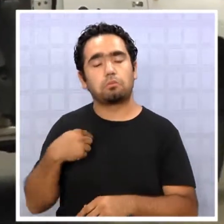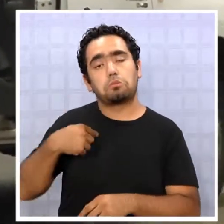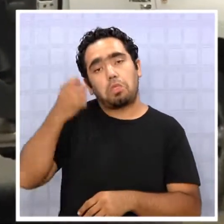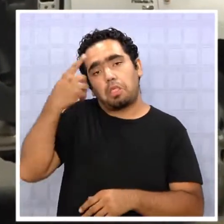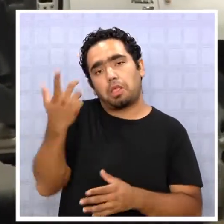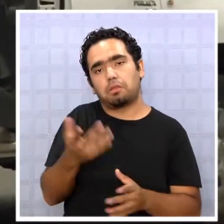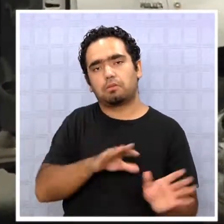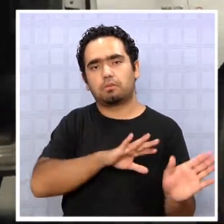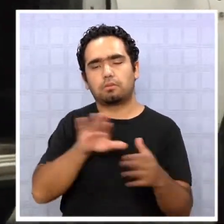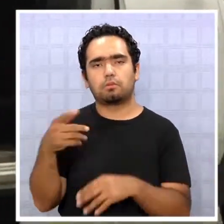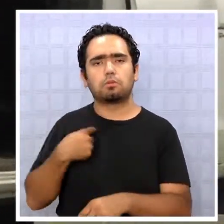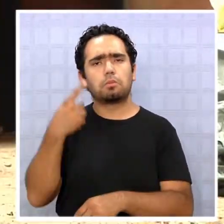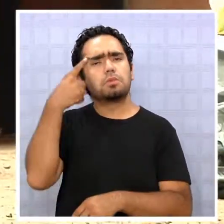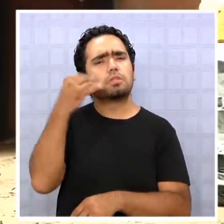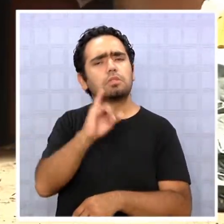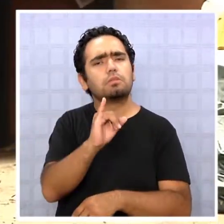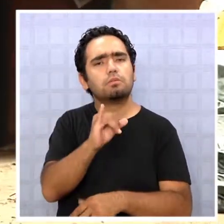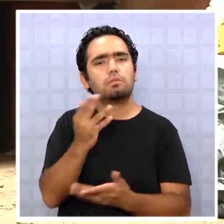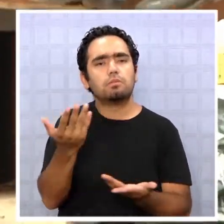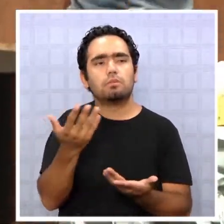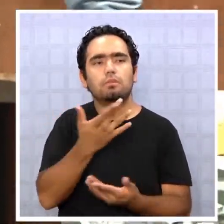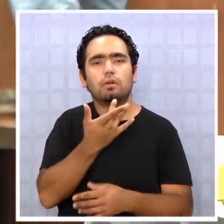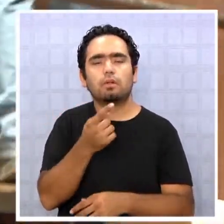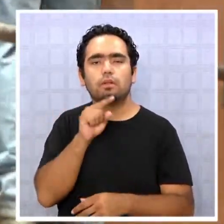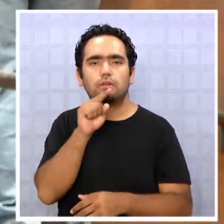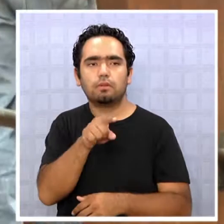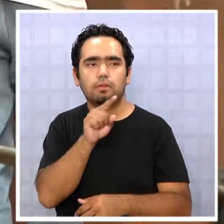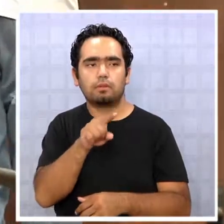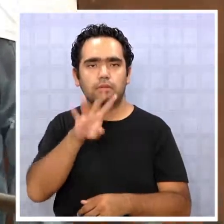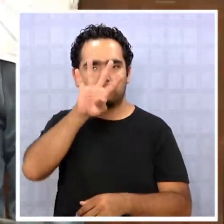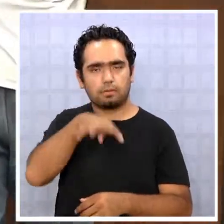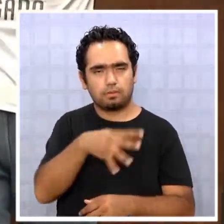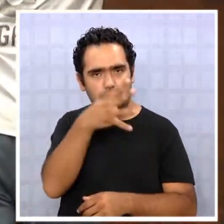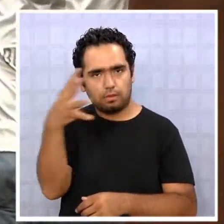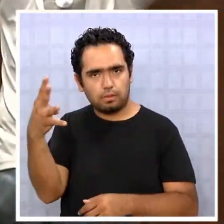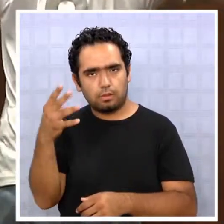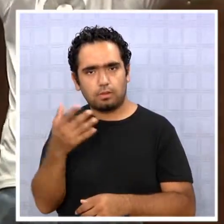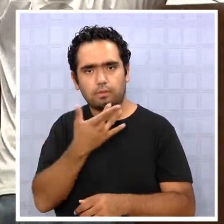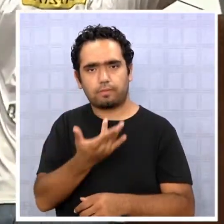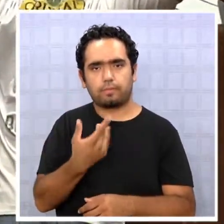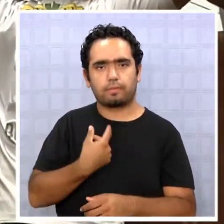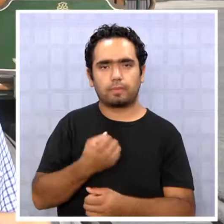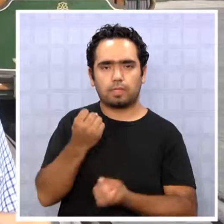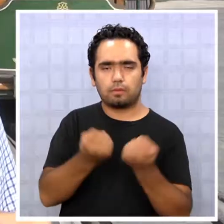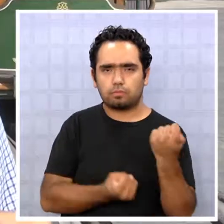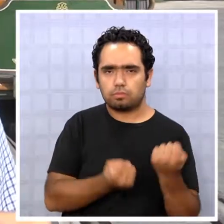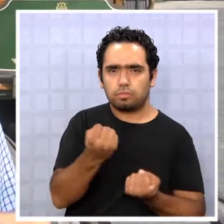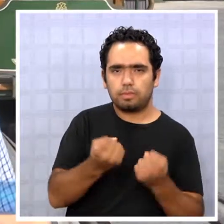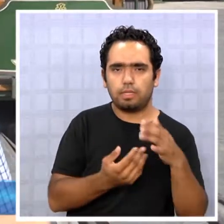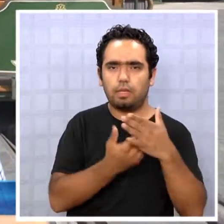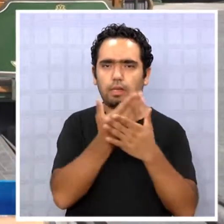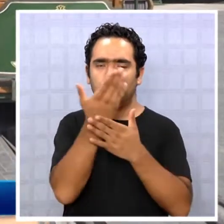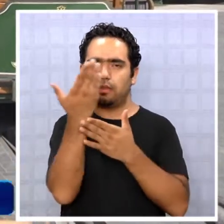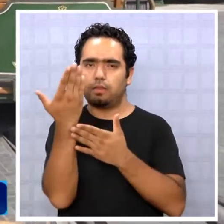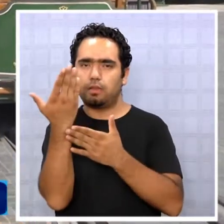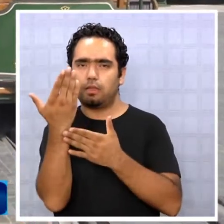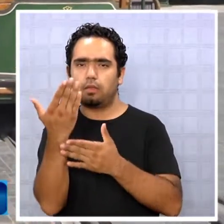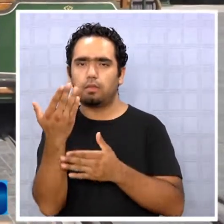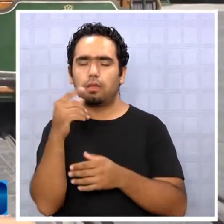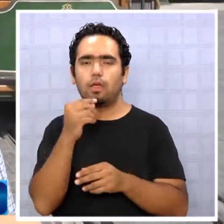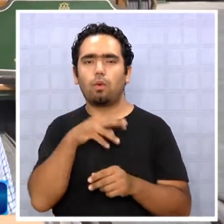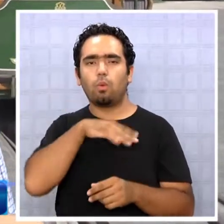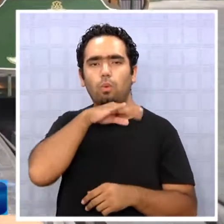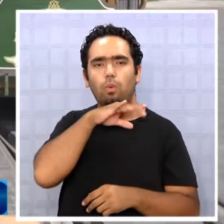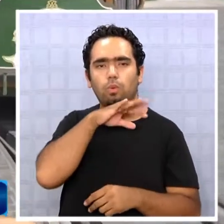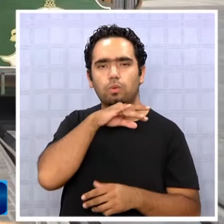servicio según lo que entiendo. Yo creo que sí, yo creo que eso es para tener los turnos de usar los mismos equipos que se usan